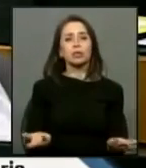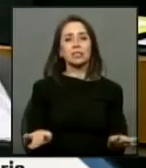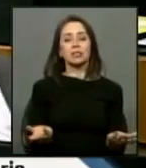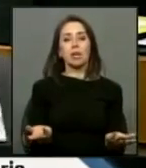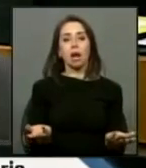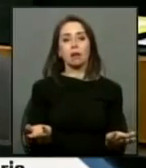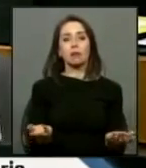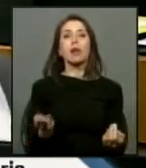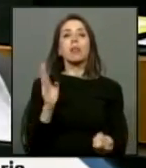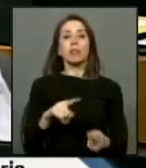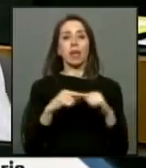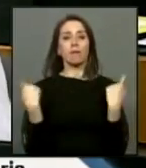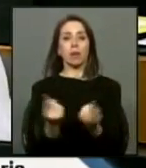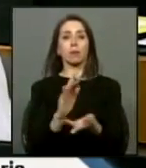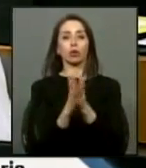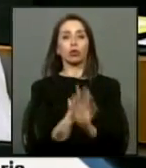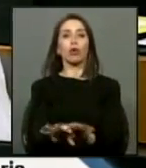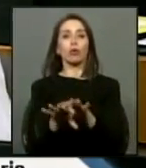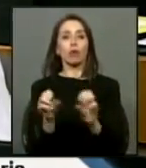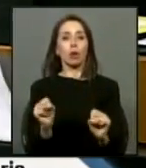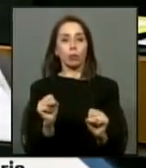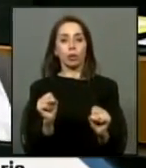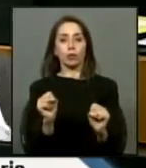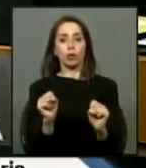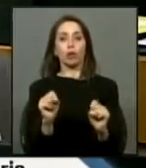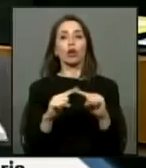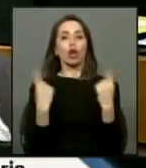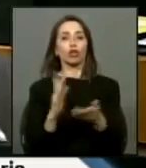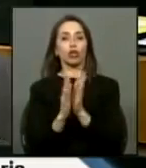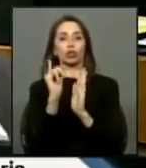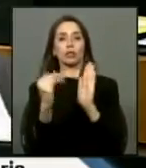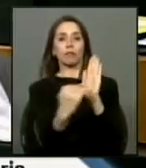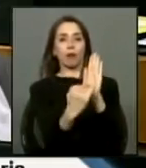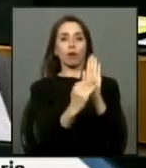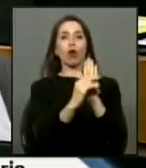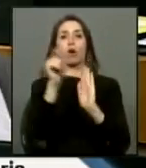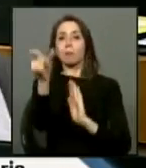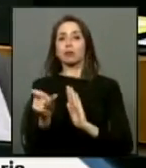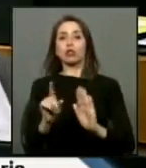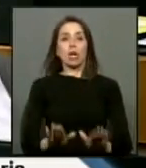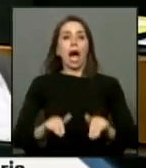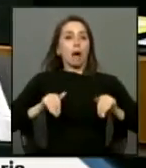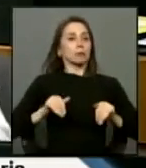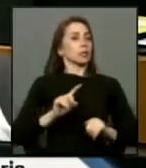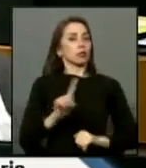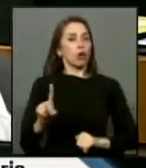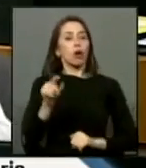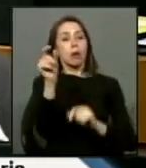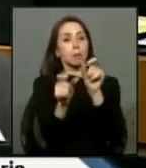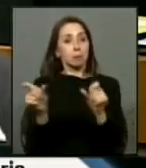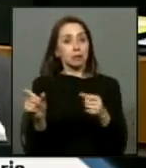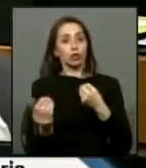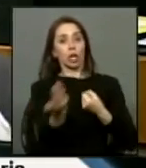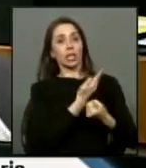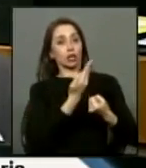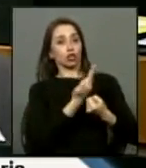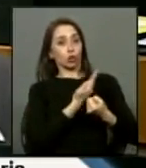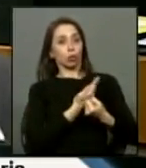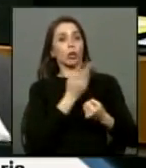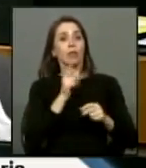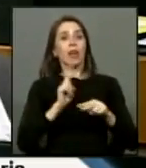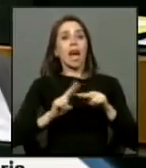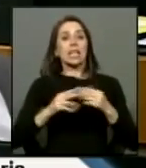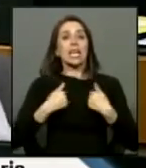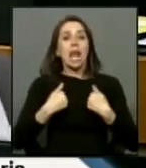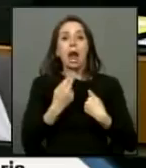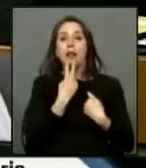y acá debíamos estar todos de acuerdo todos a favor y nadie en abstenerse porque esas personas que fueron torturadas tienen que reparar su